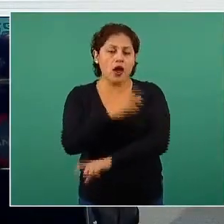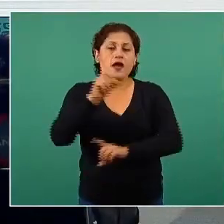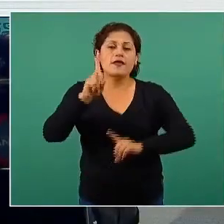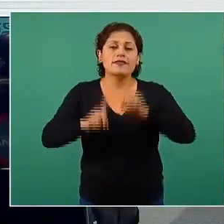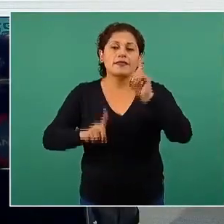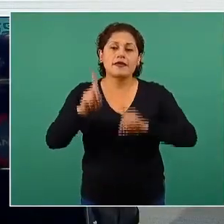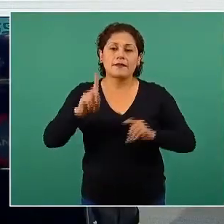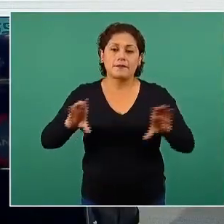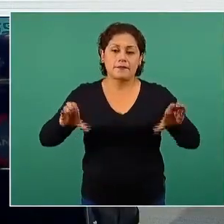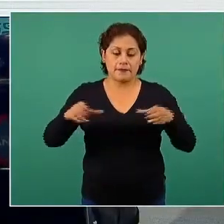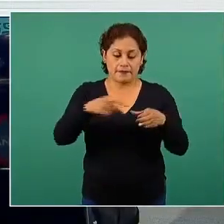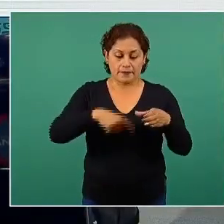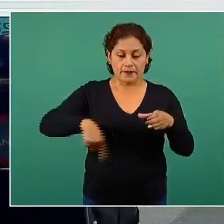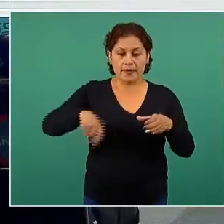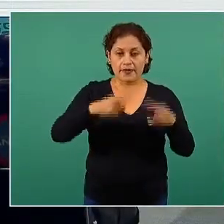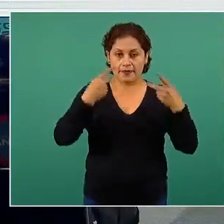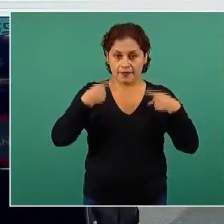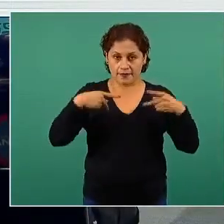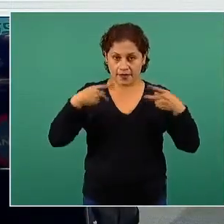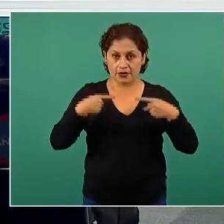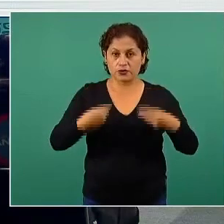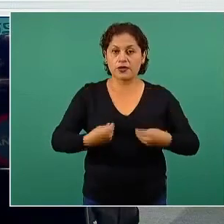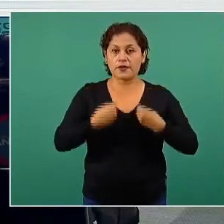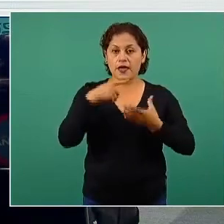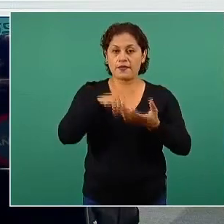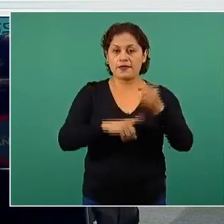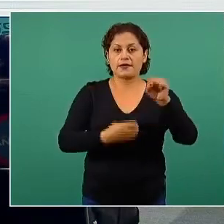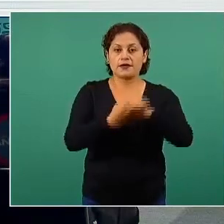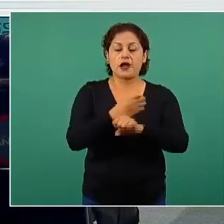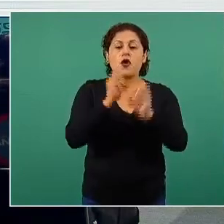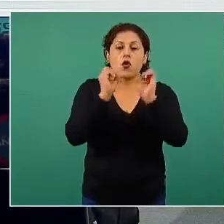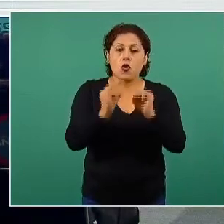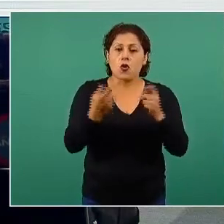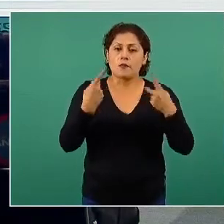personas que se acercan también a recibir la vacunación.